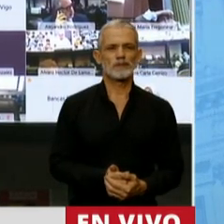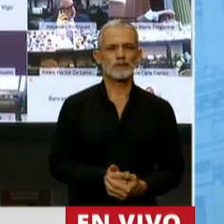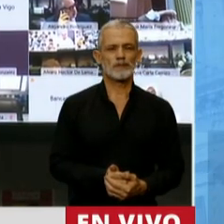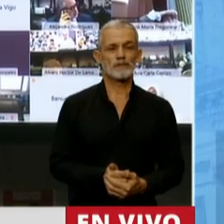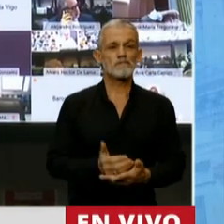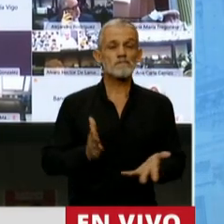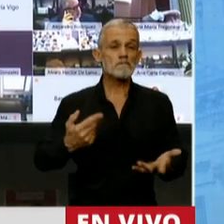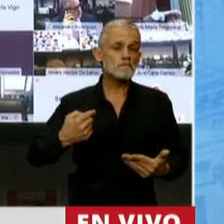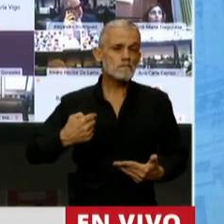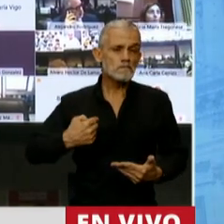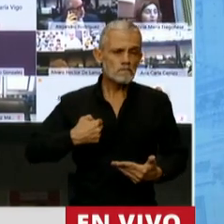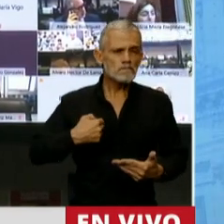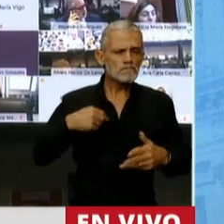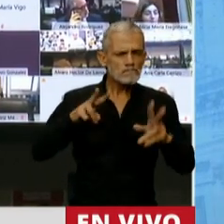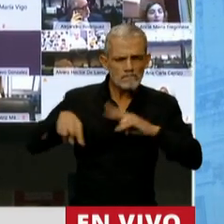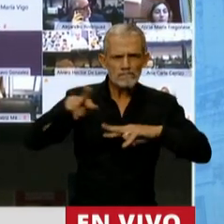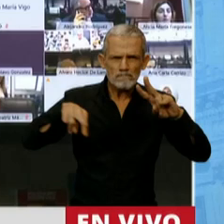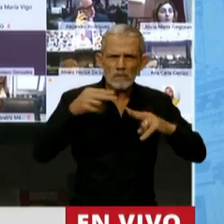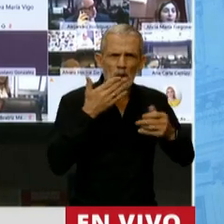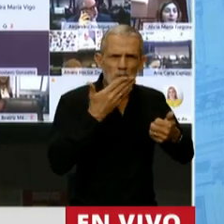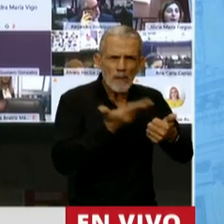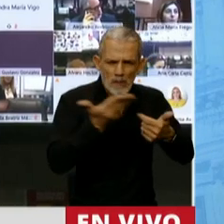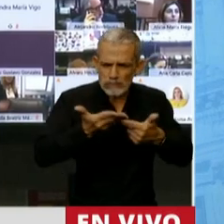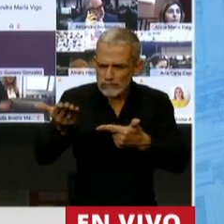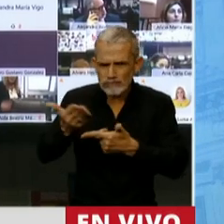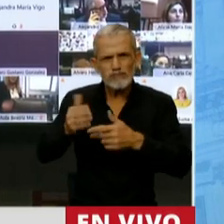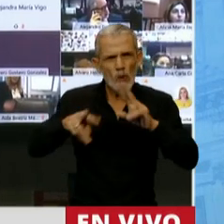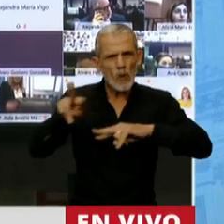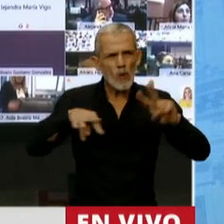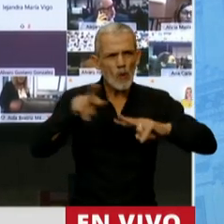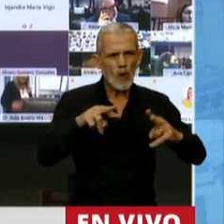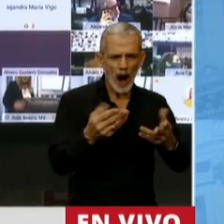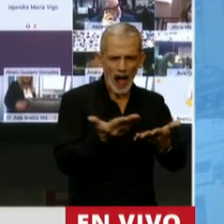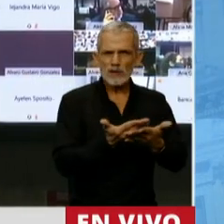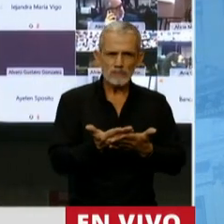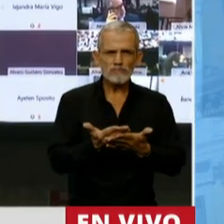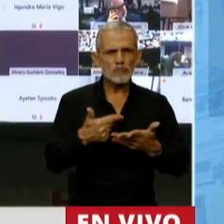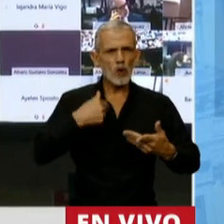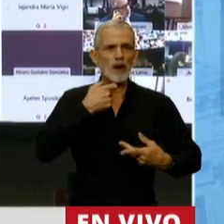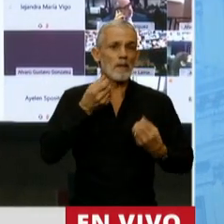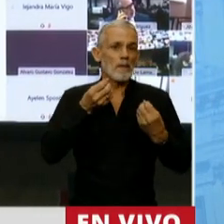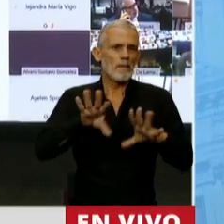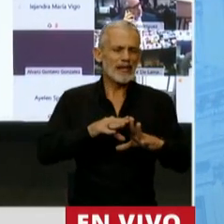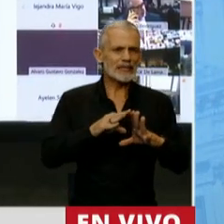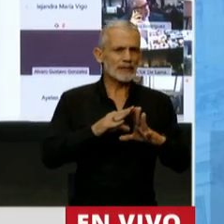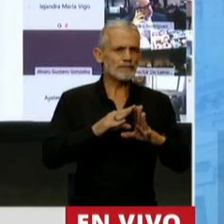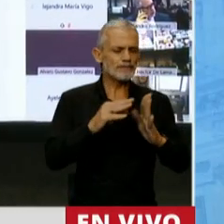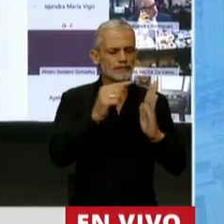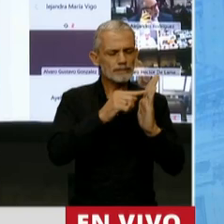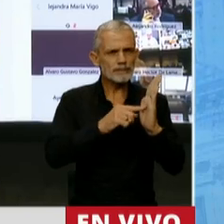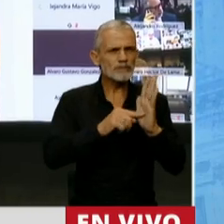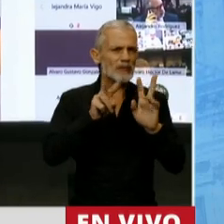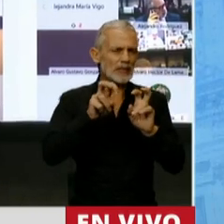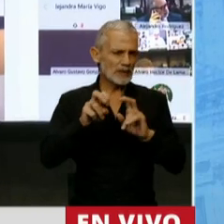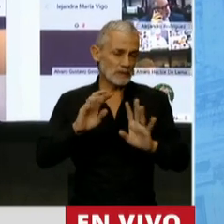Yo estuve buscando documentación y quiero comenzar haciendo una serie de referencias en las que